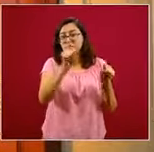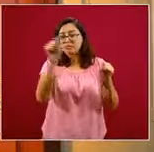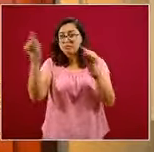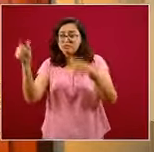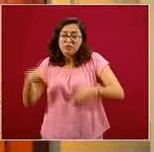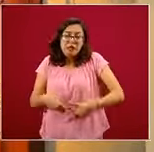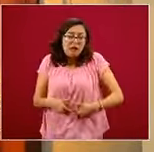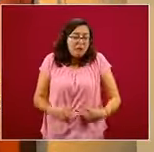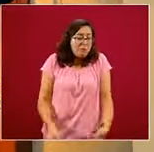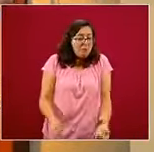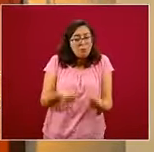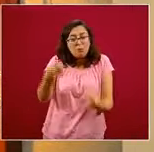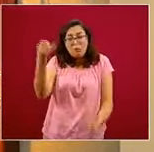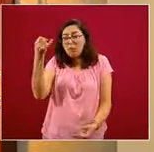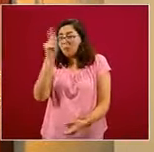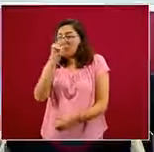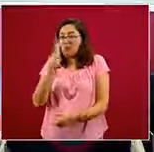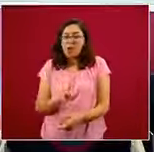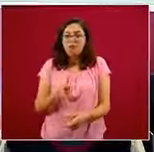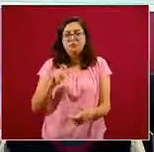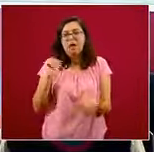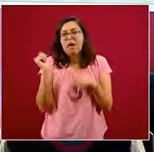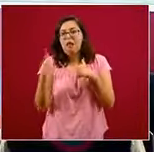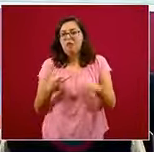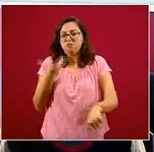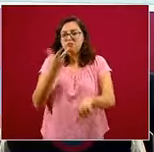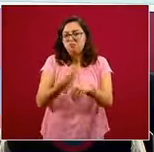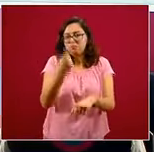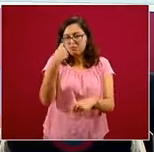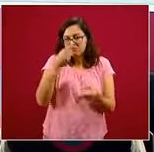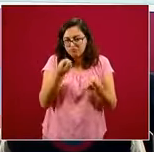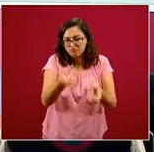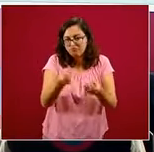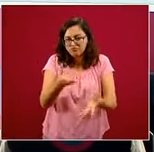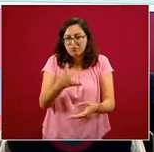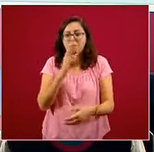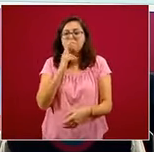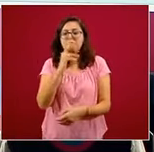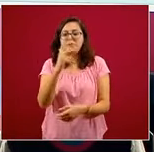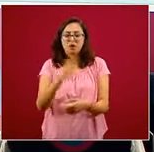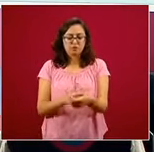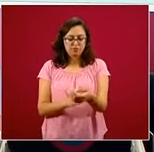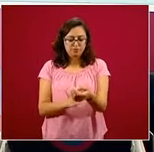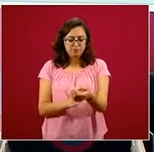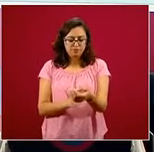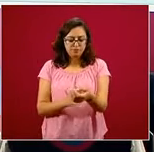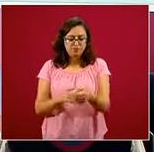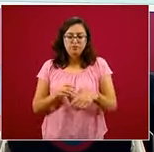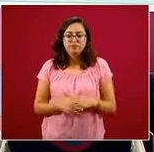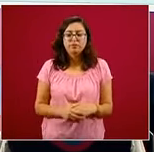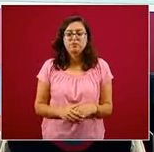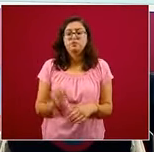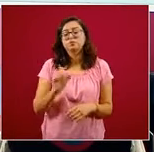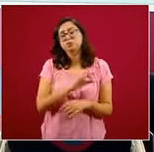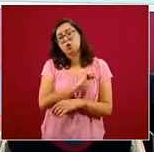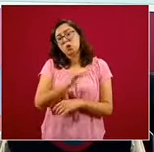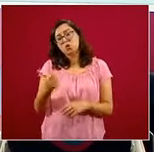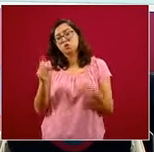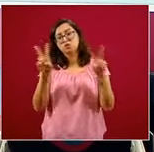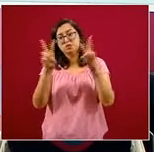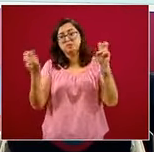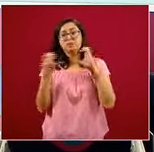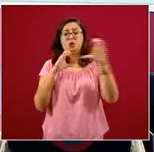desnutrición. La siguiente, por favor. Y finalmente, la parte de comunicación y orientación